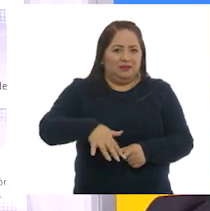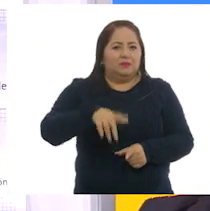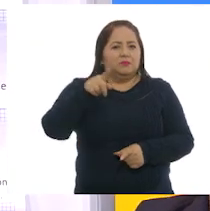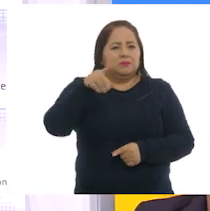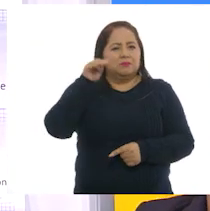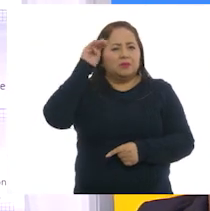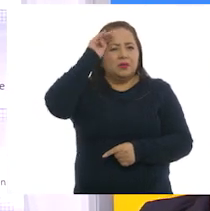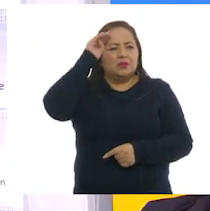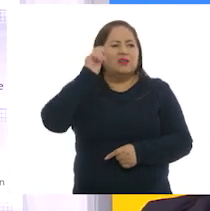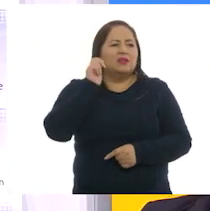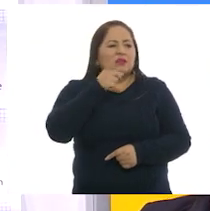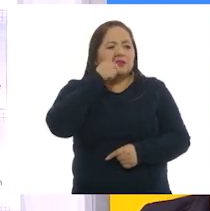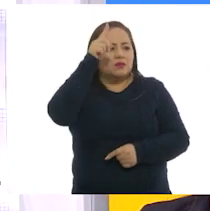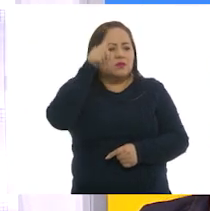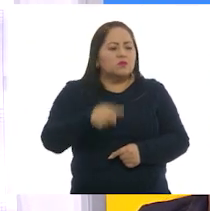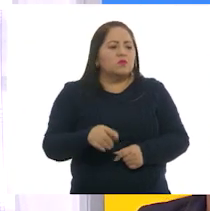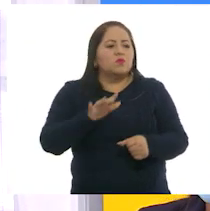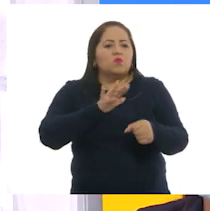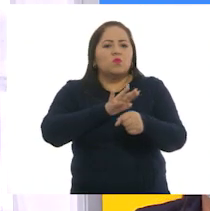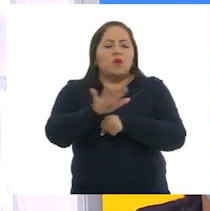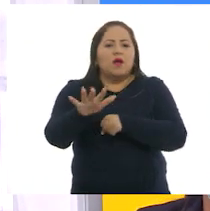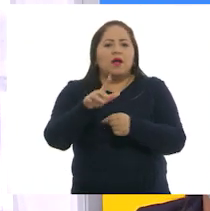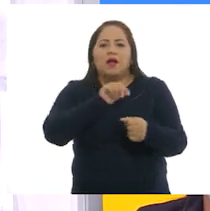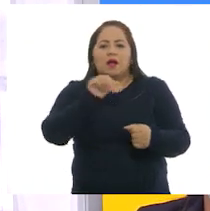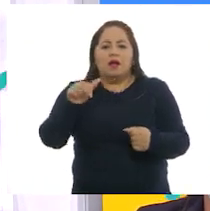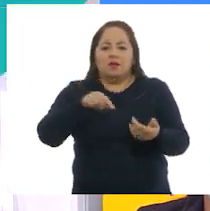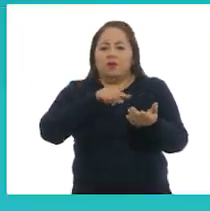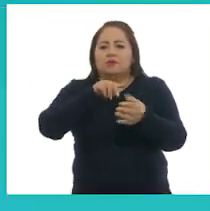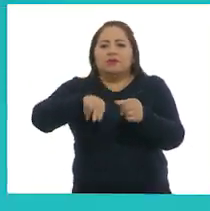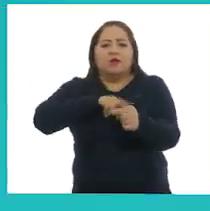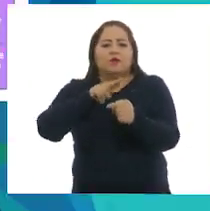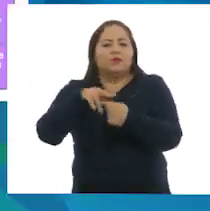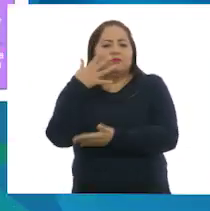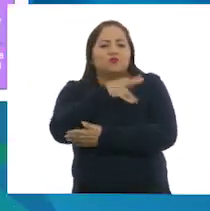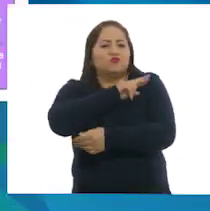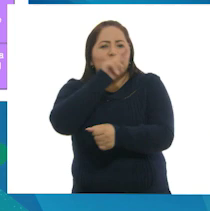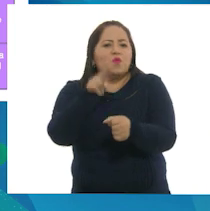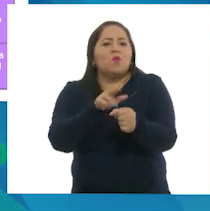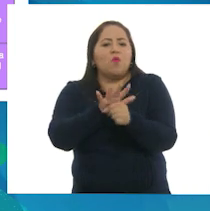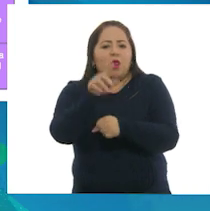Consideren que se refiere a la que se practica en espacios naturales.